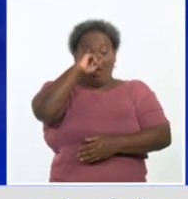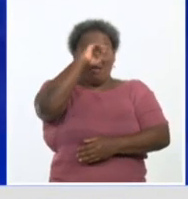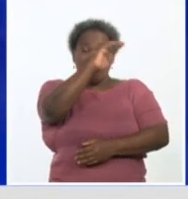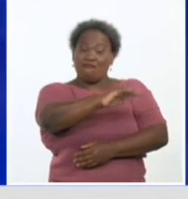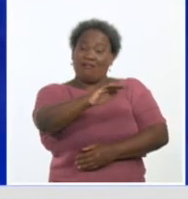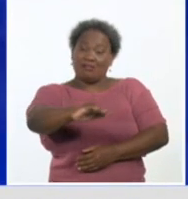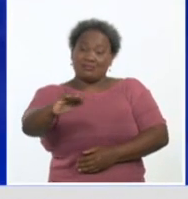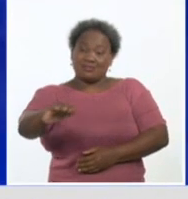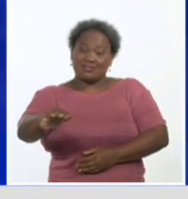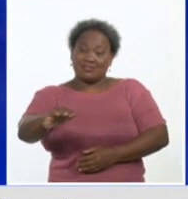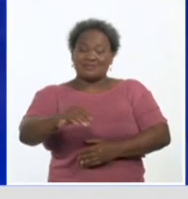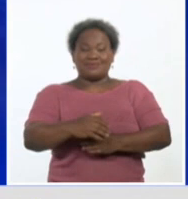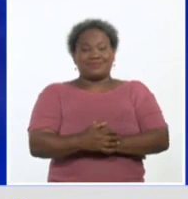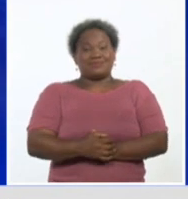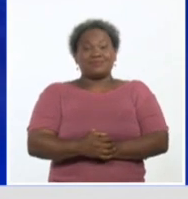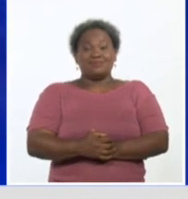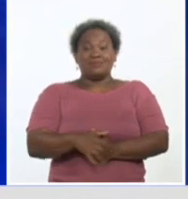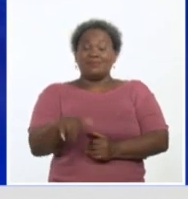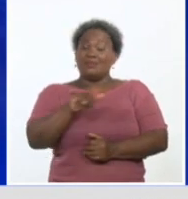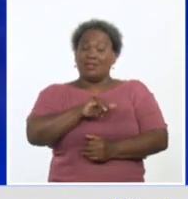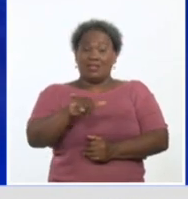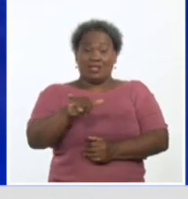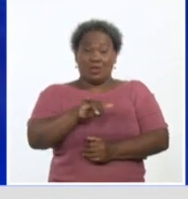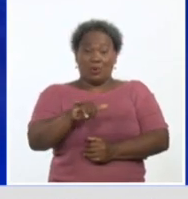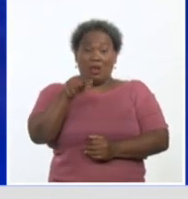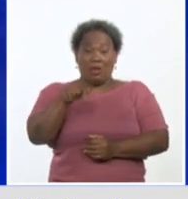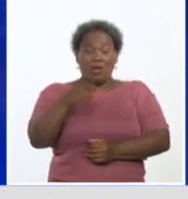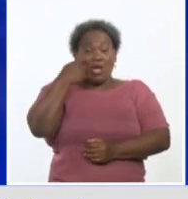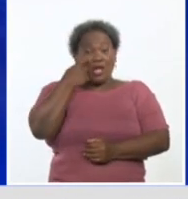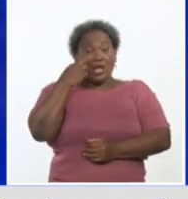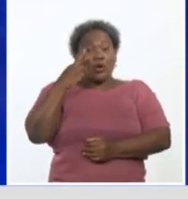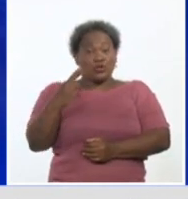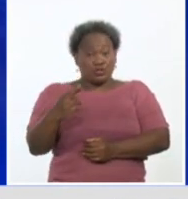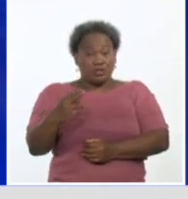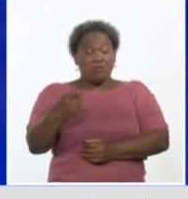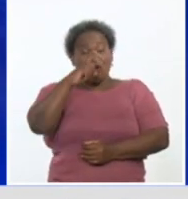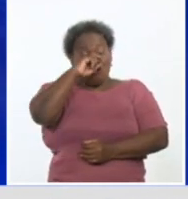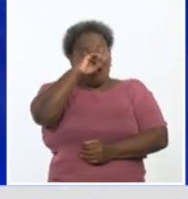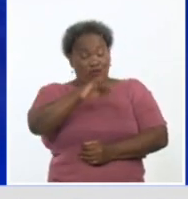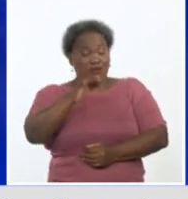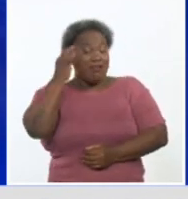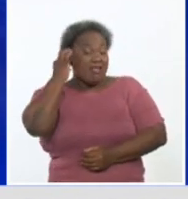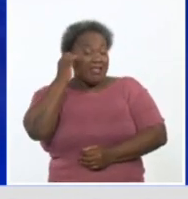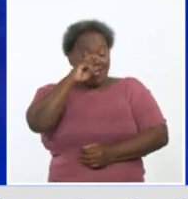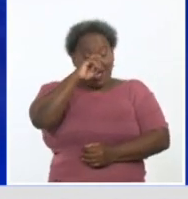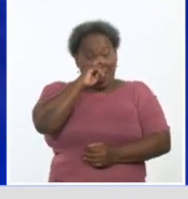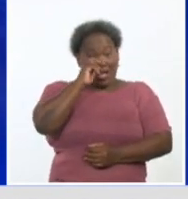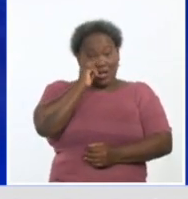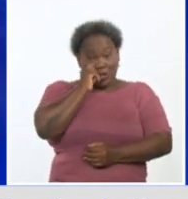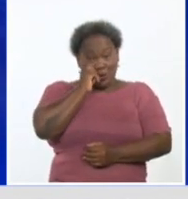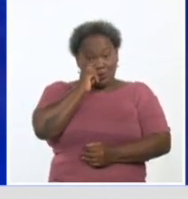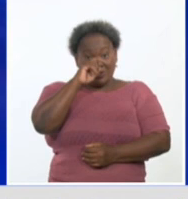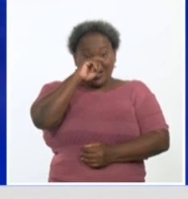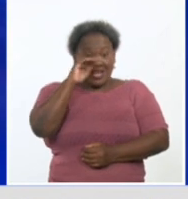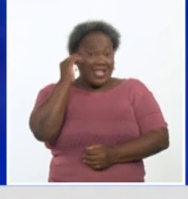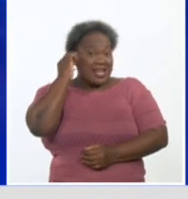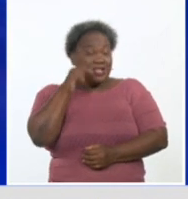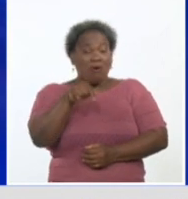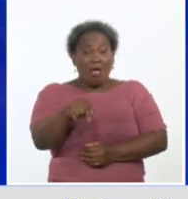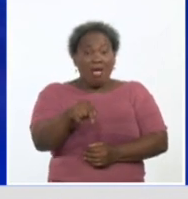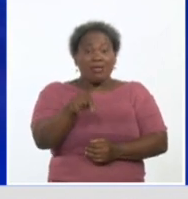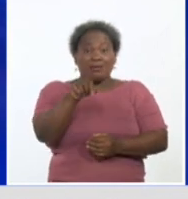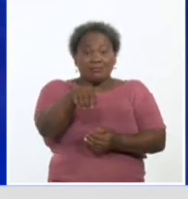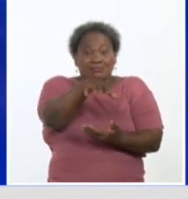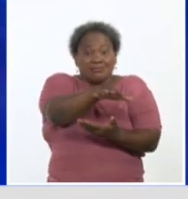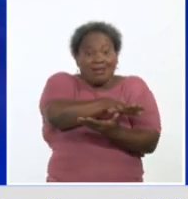también en una jornada en que reconocimos a nuestros niños y niñas porque se vuelven actores allí en cada cuadra en función